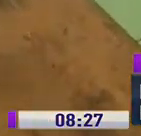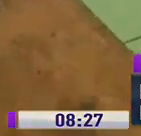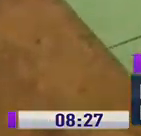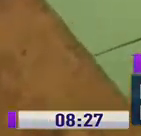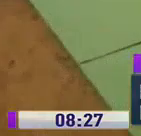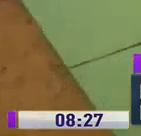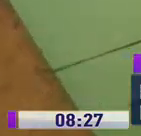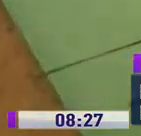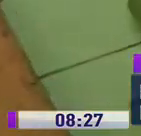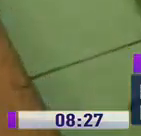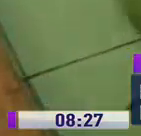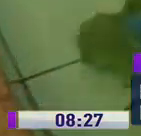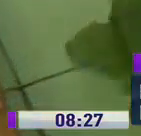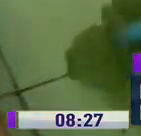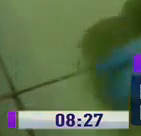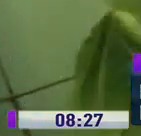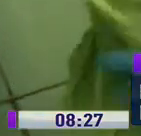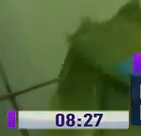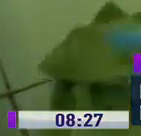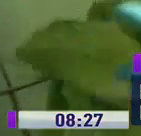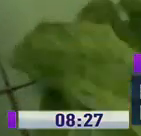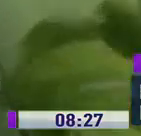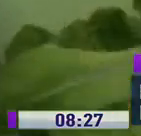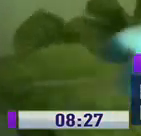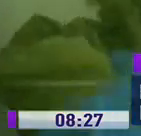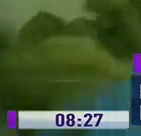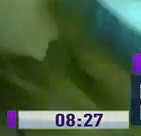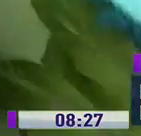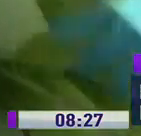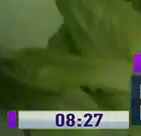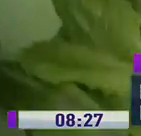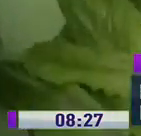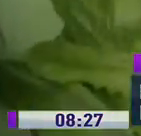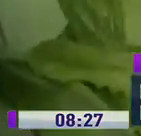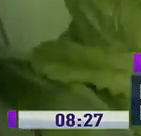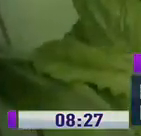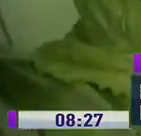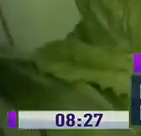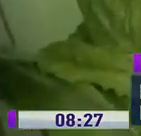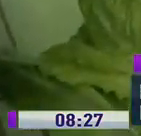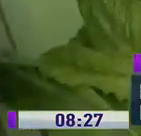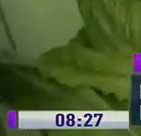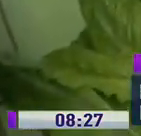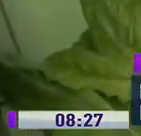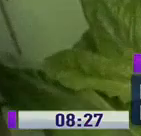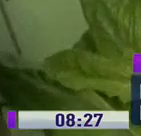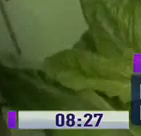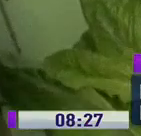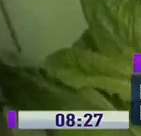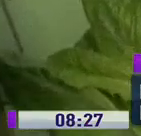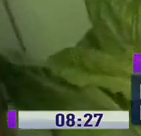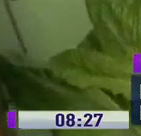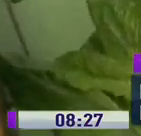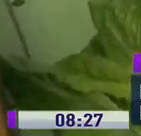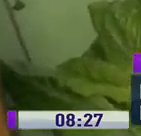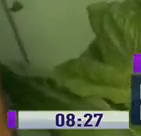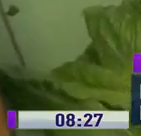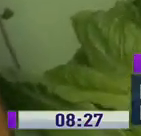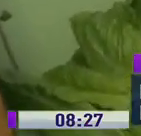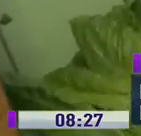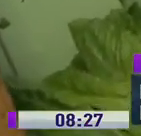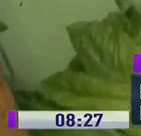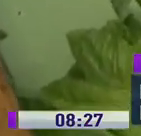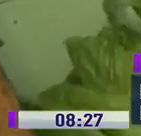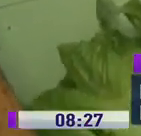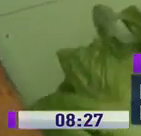300 raciones de comida todos los días y las estamos repartiendo aquí en las zonas más vulnerables de Quito. Para que entienda mejor la